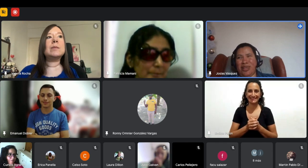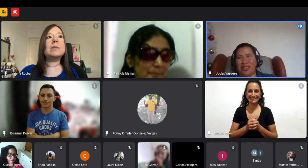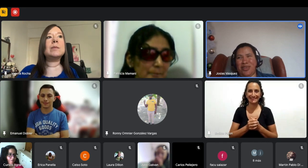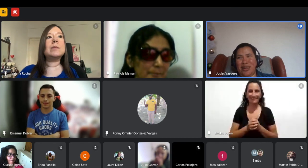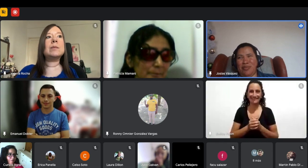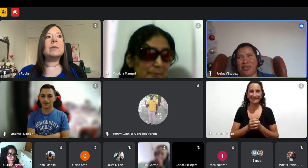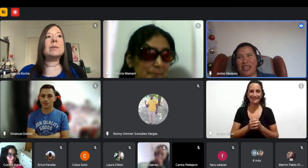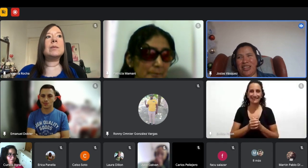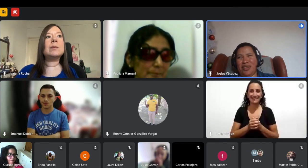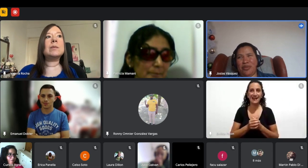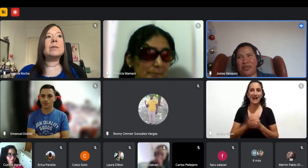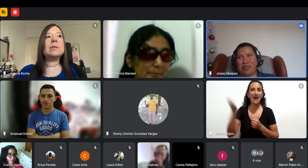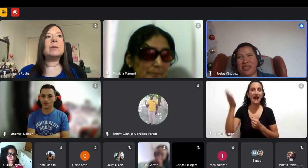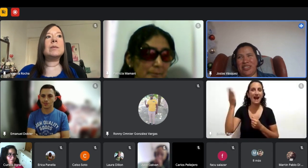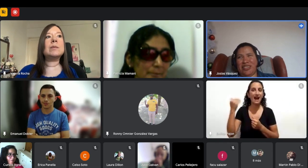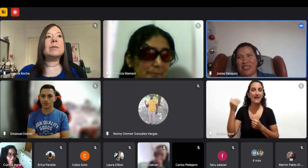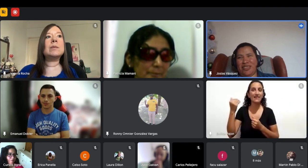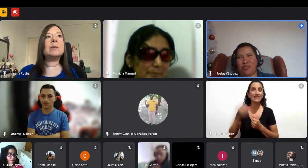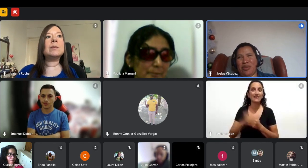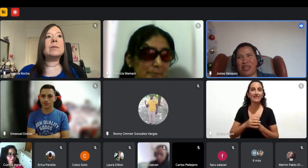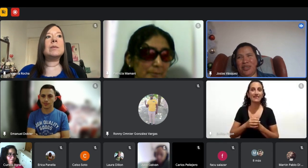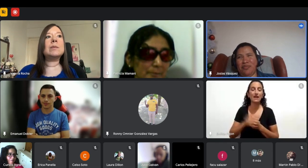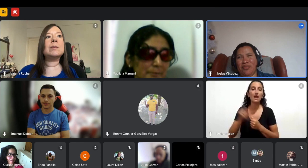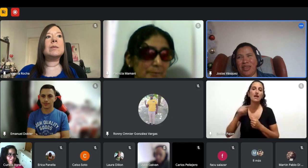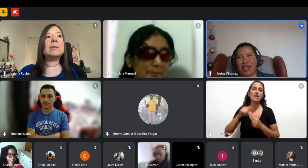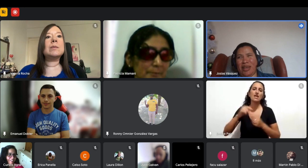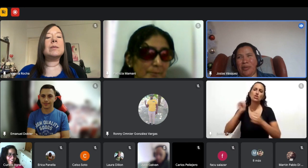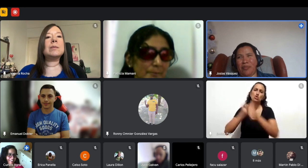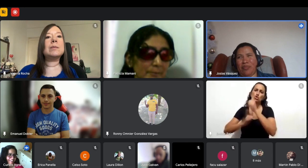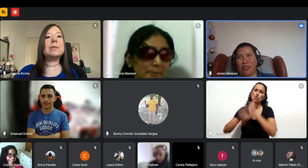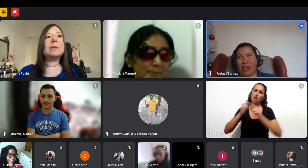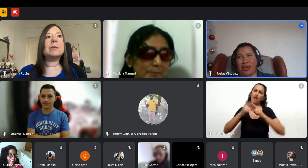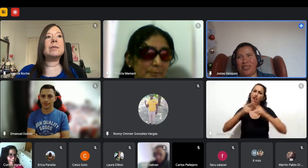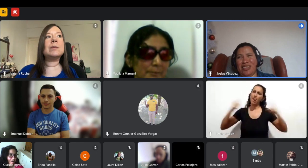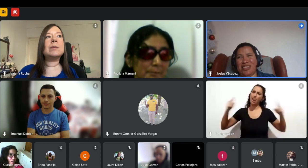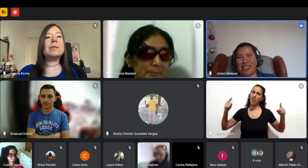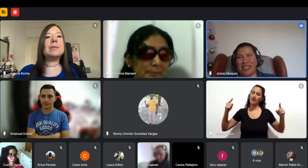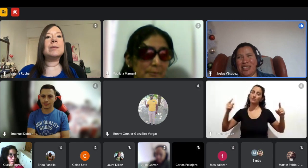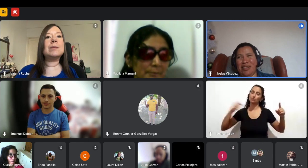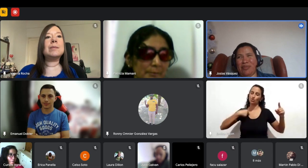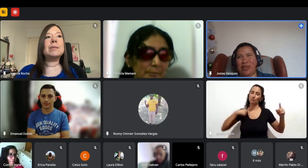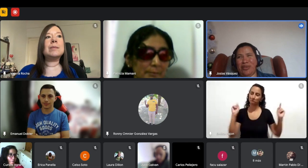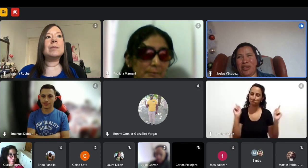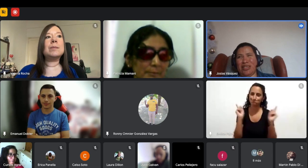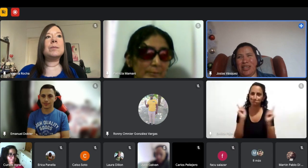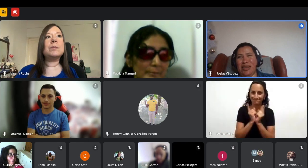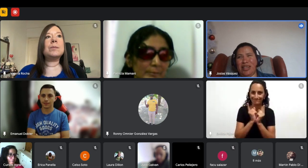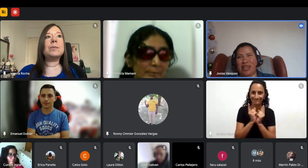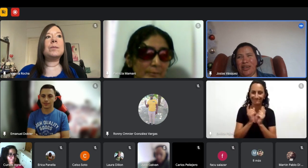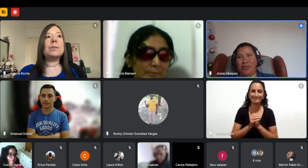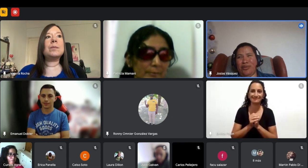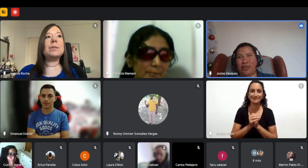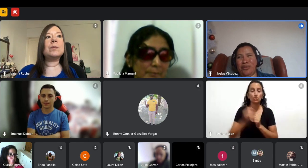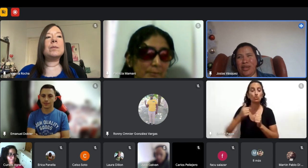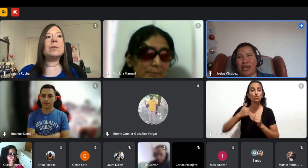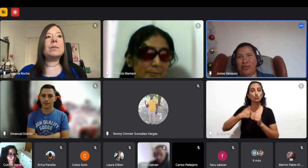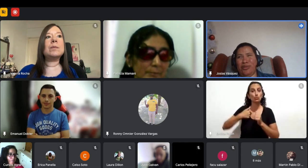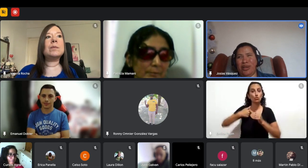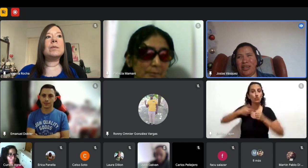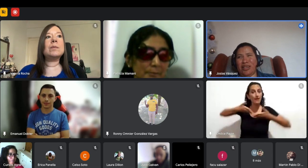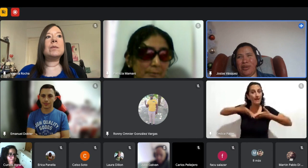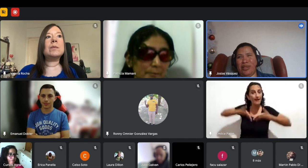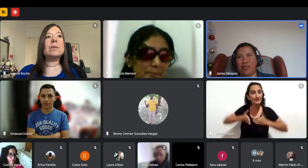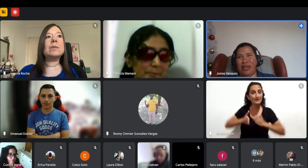una historia muy larga pero vamos a intentar resumirla y con decirles yo nací en un